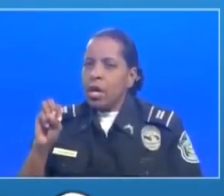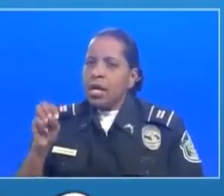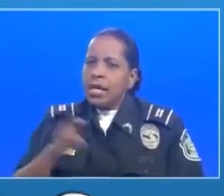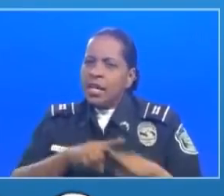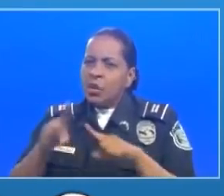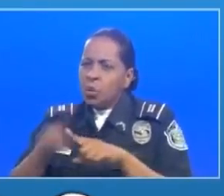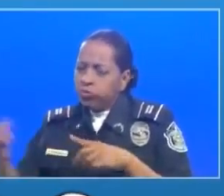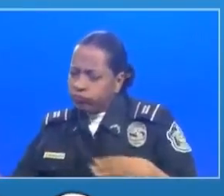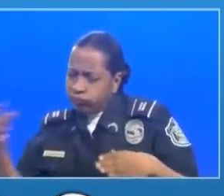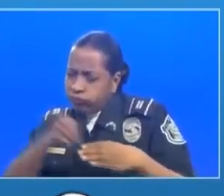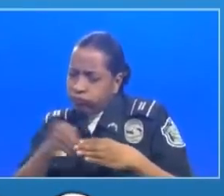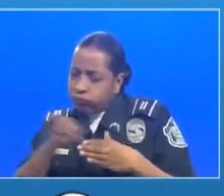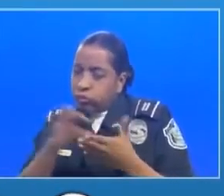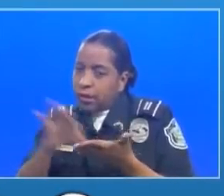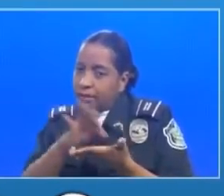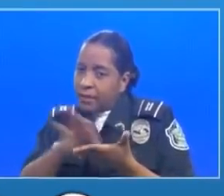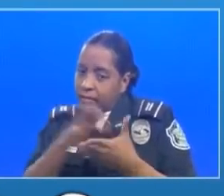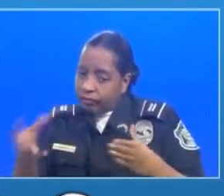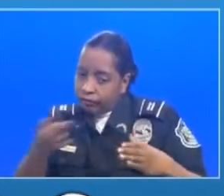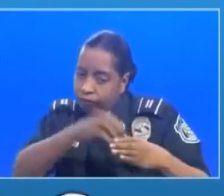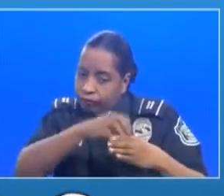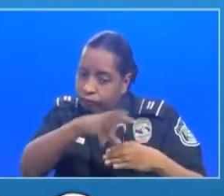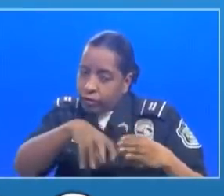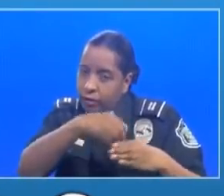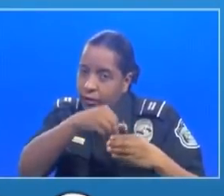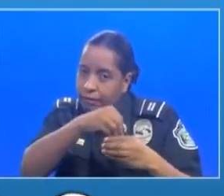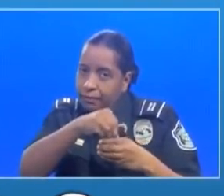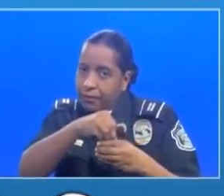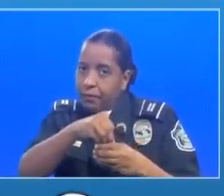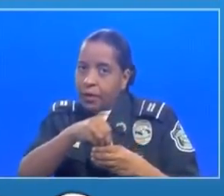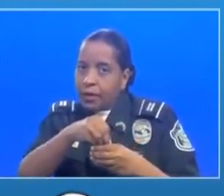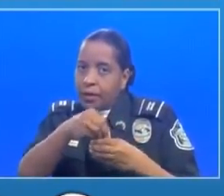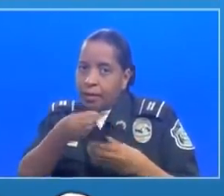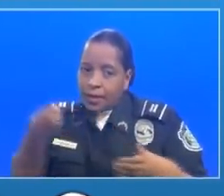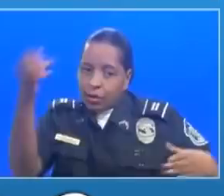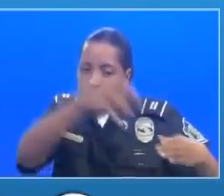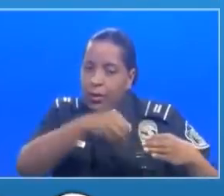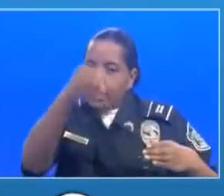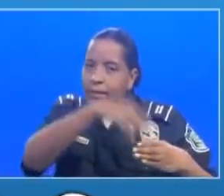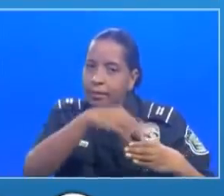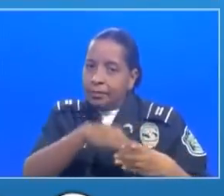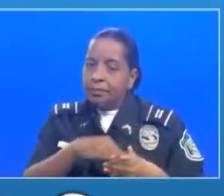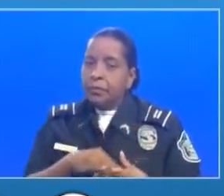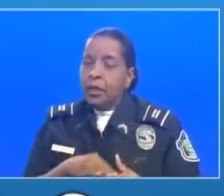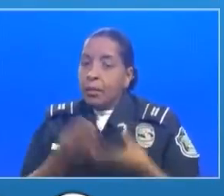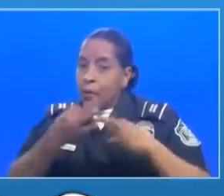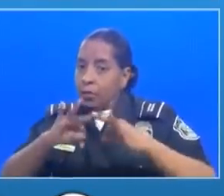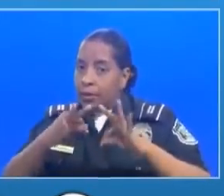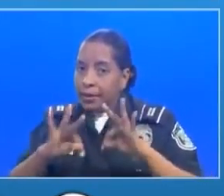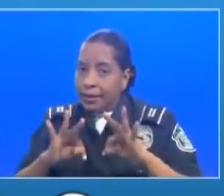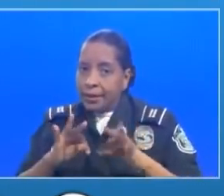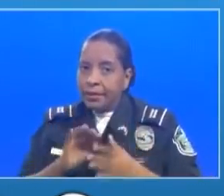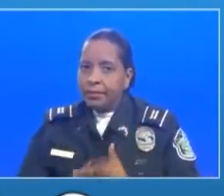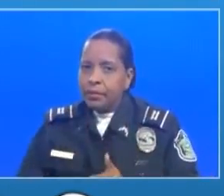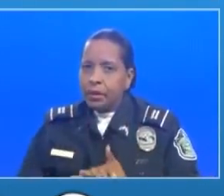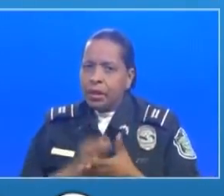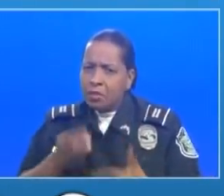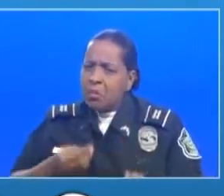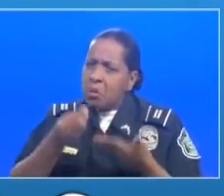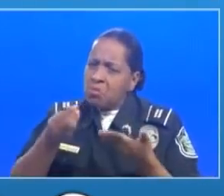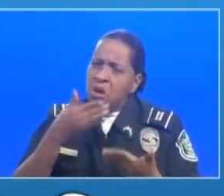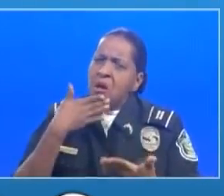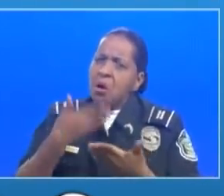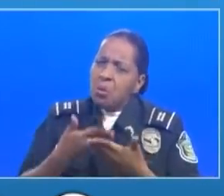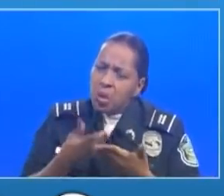empacando para poder incorporarlo dentro del plan de Panamá Solidario así que hemos tratado de llegar a buenos